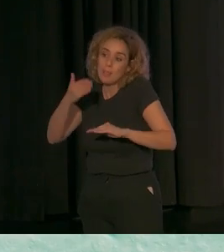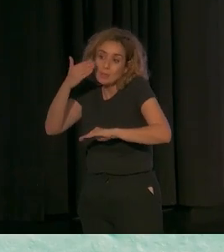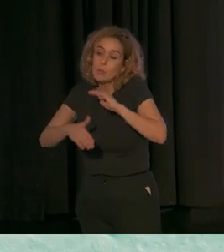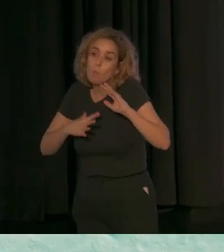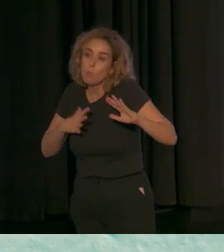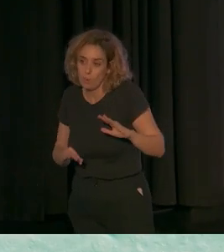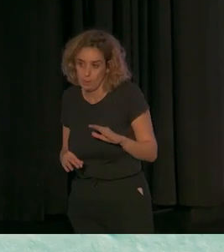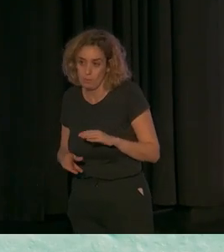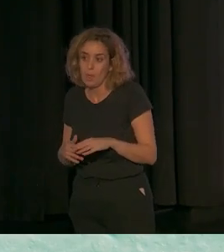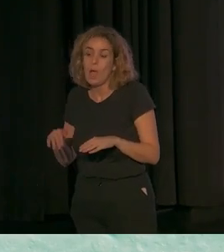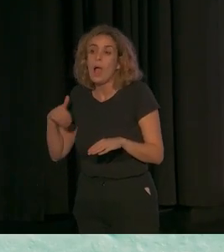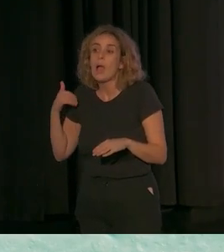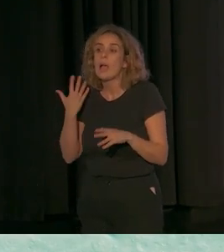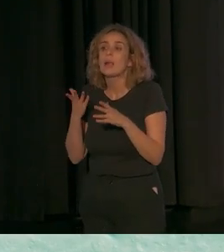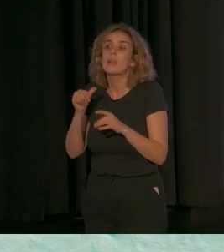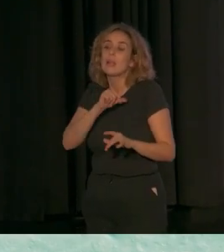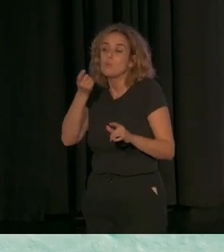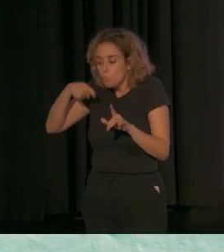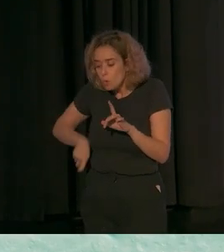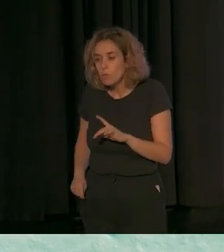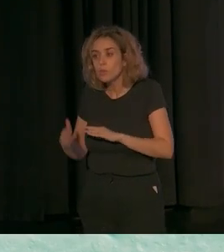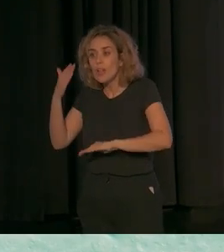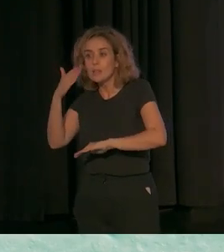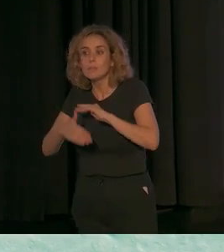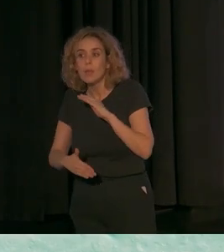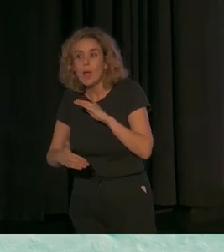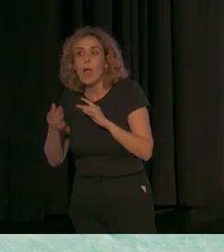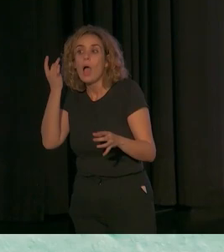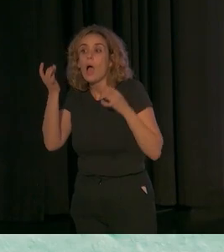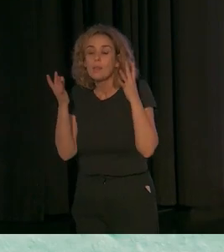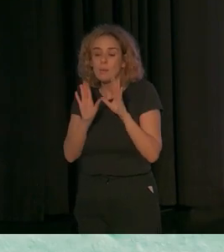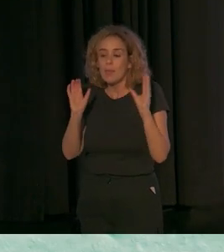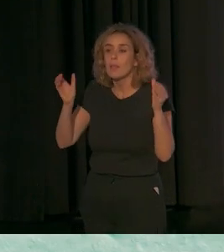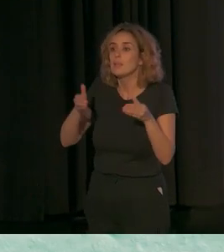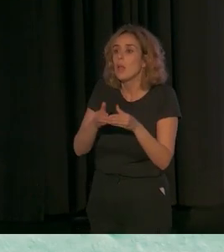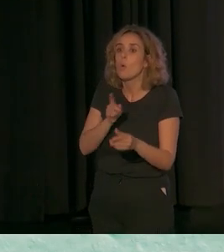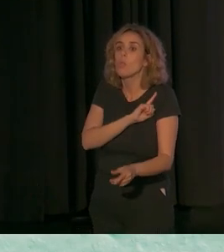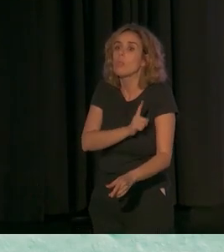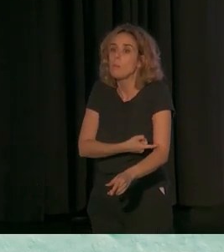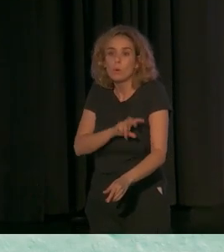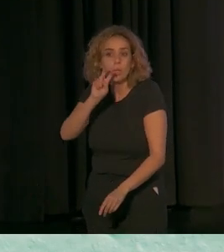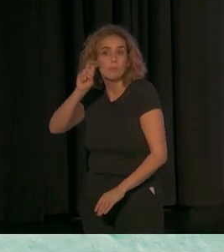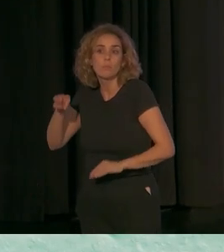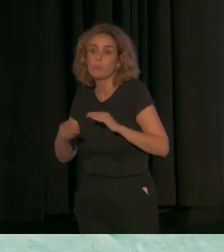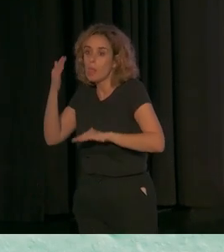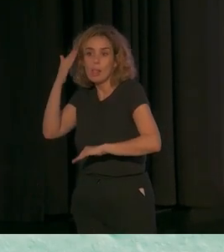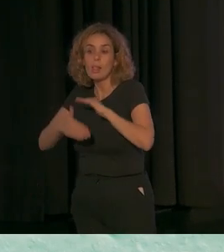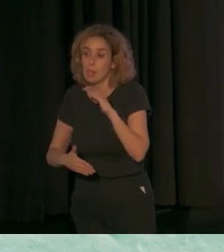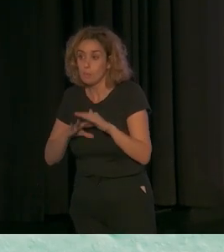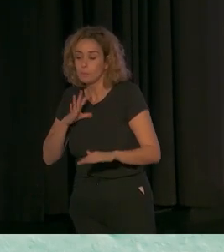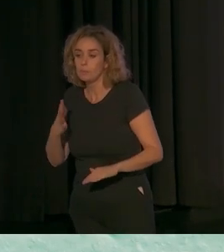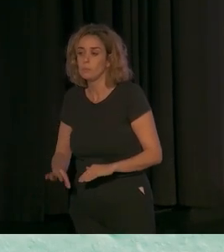sus carreras profesionales, a veces, las actividades que pueden hacer en la comunidad, como deporte, etcétera, etcétera, etcétera,